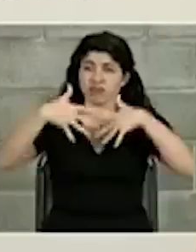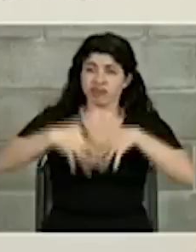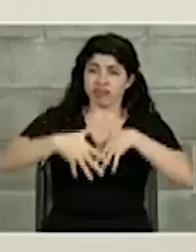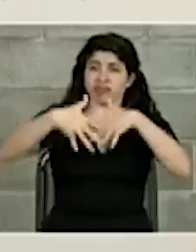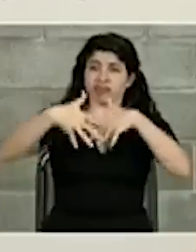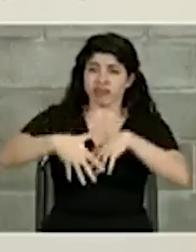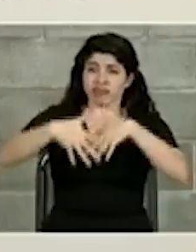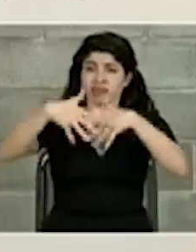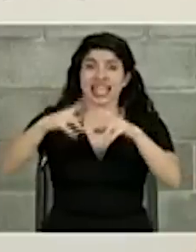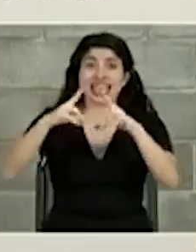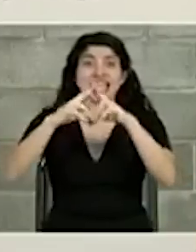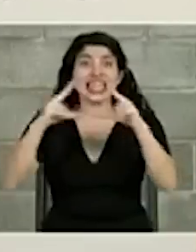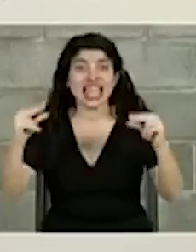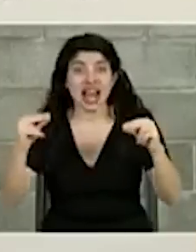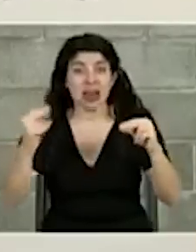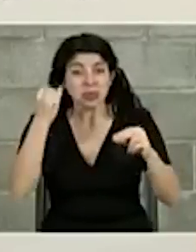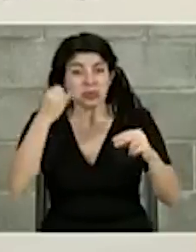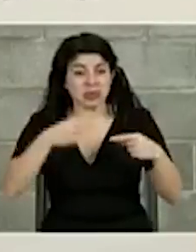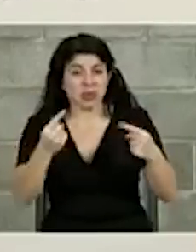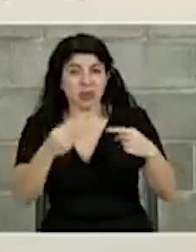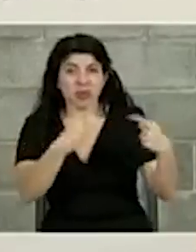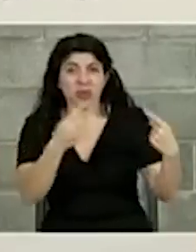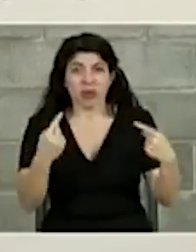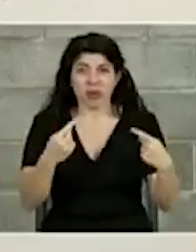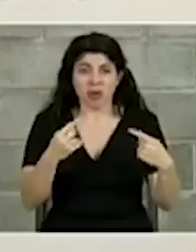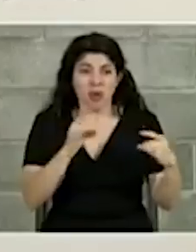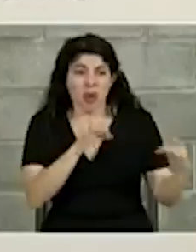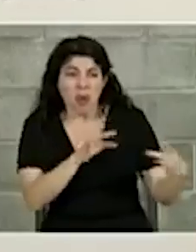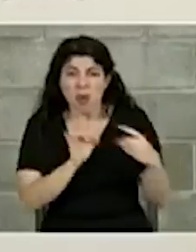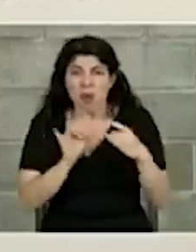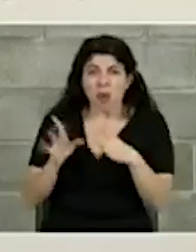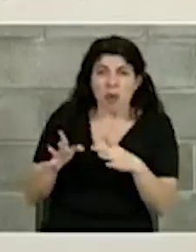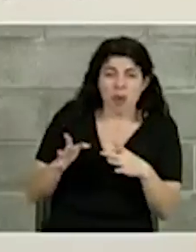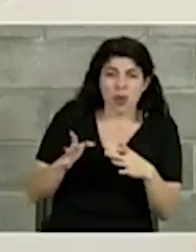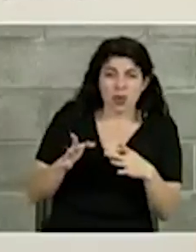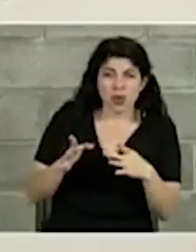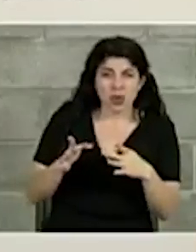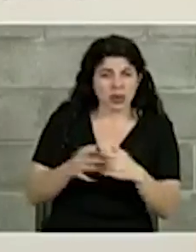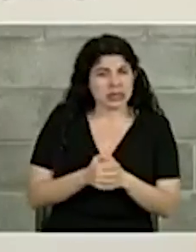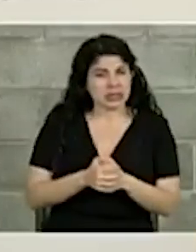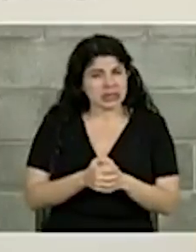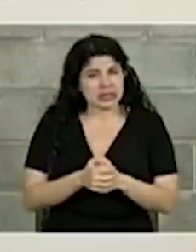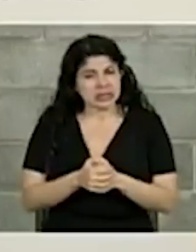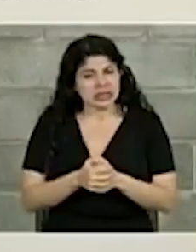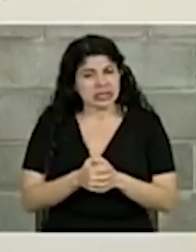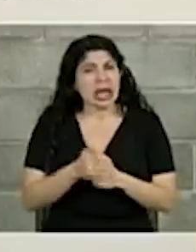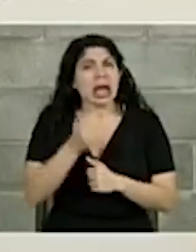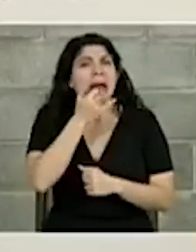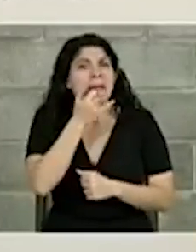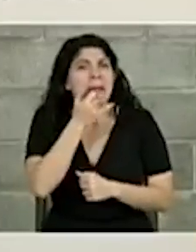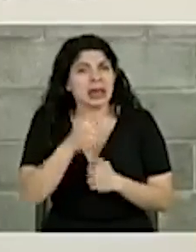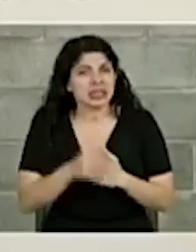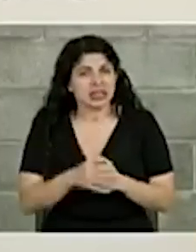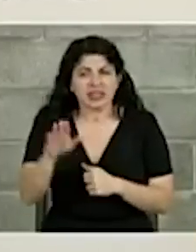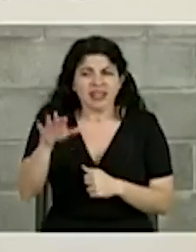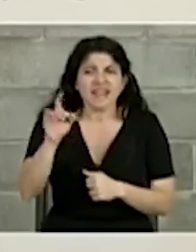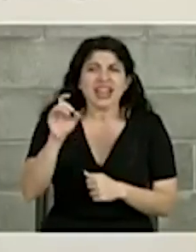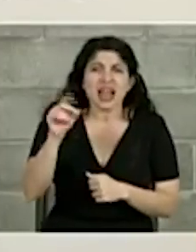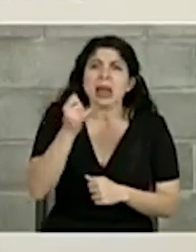en Nicaragua en división en odio qué hubiera pasado Fernando